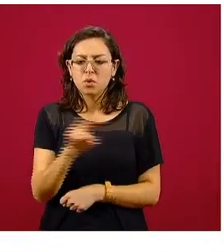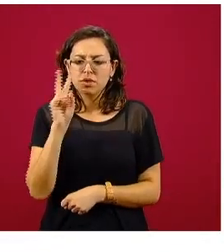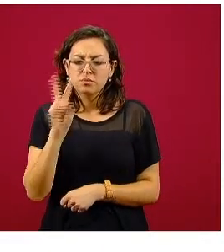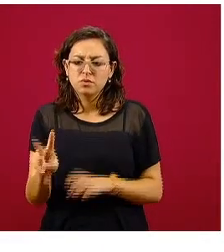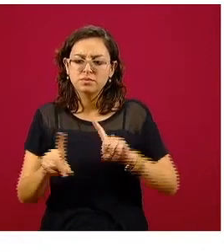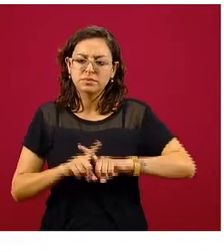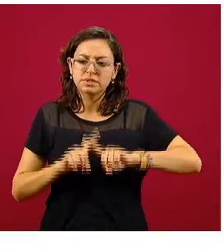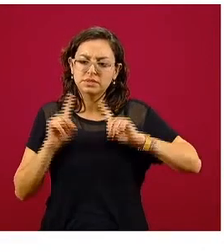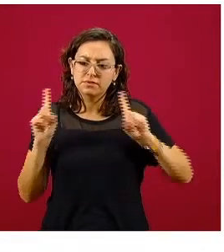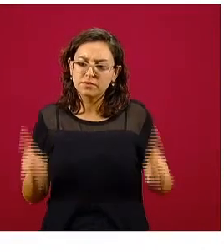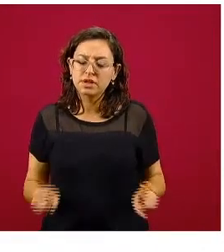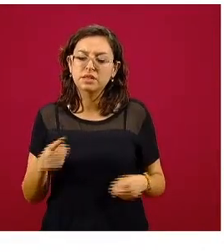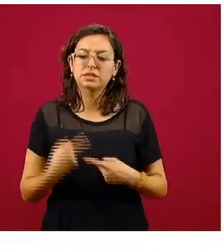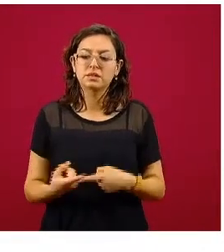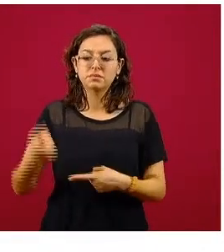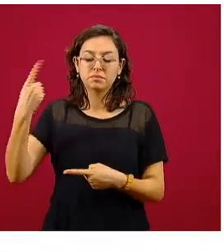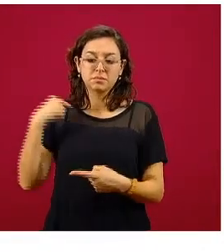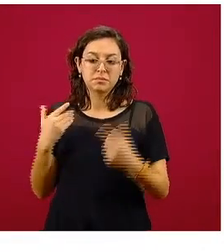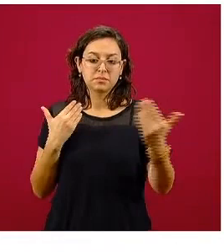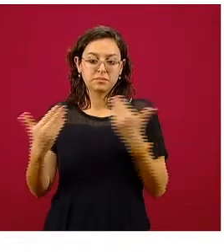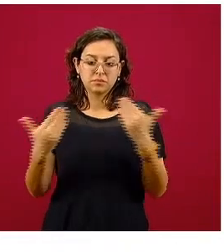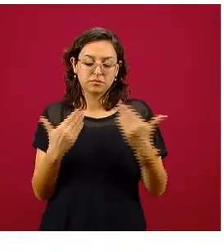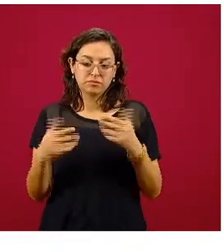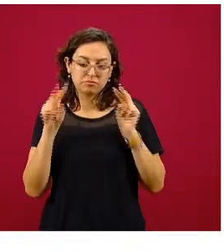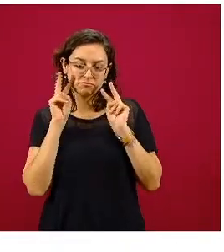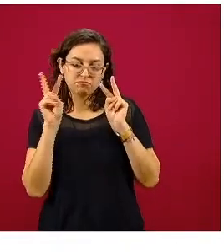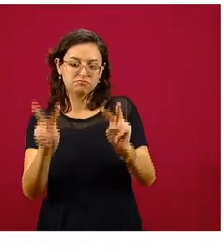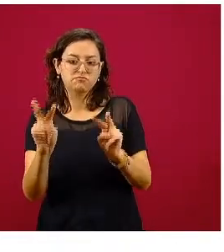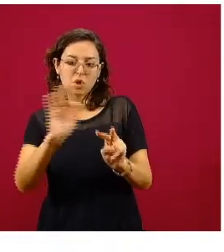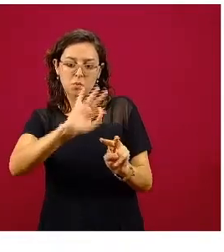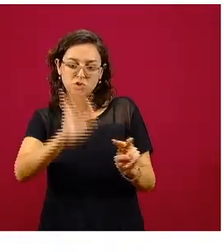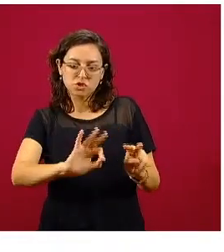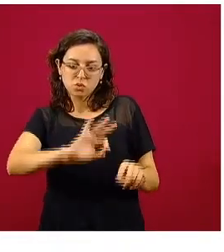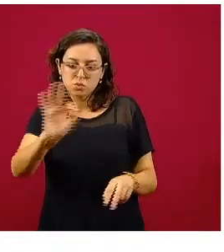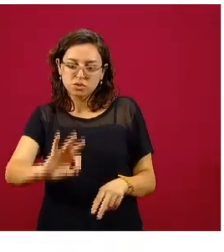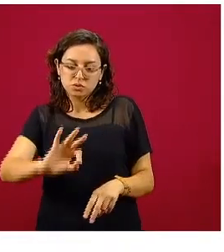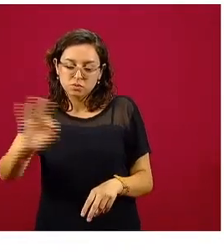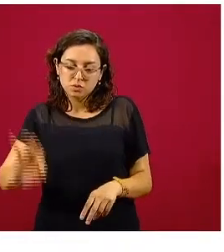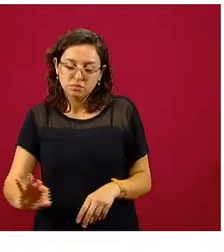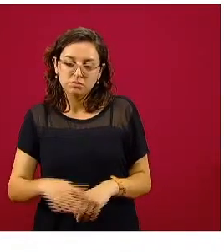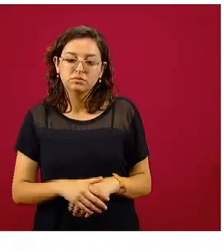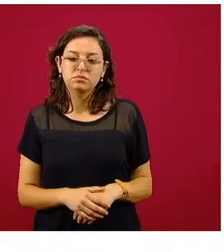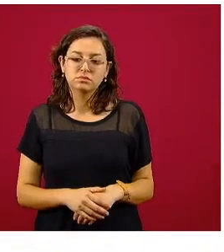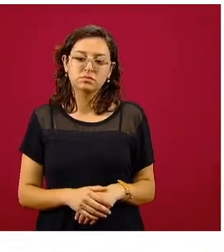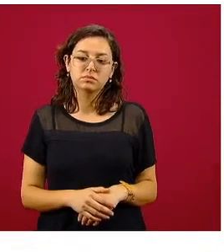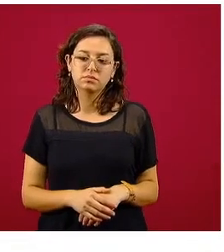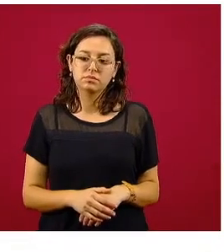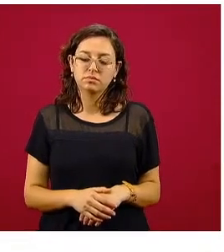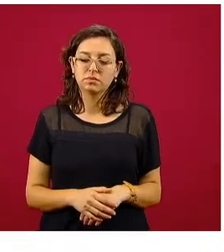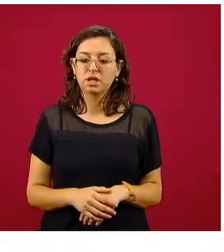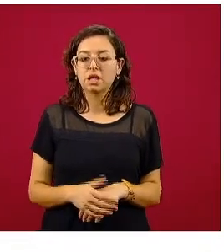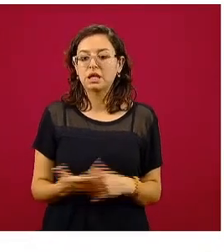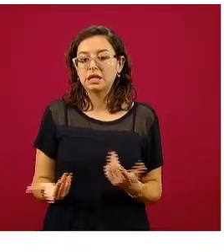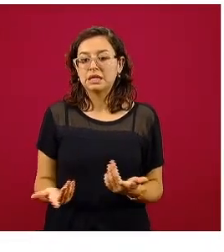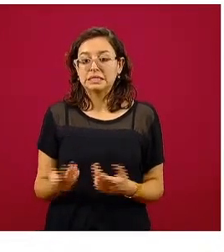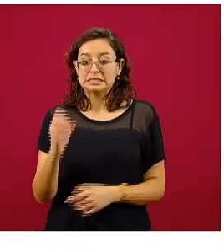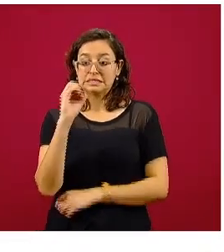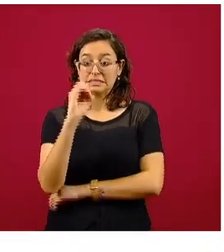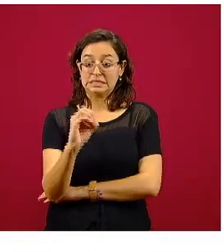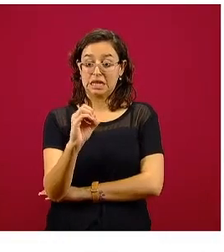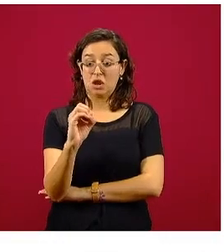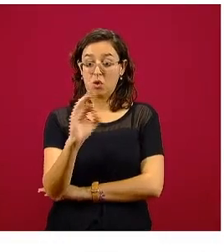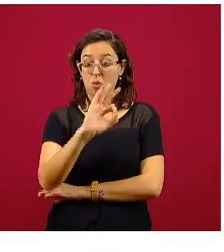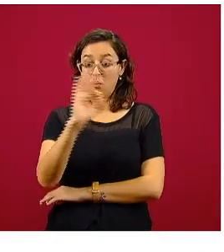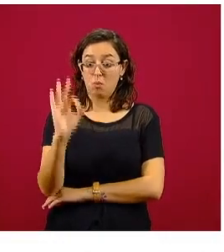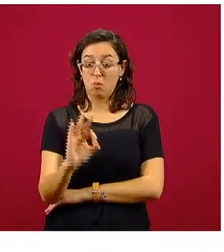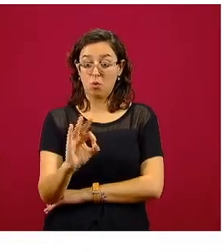diferencia que veíamos en la anterior, la podemos ver rápidamente representada aquí, y lógicamente los que estén cerca al cero, y podríamos